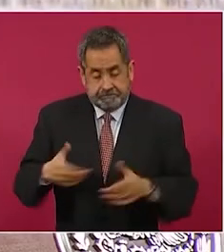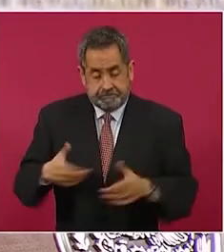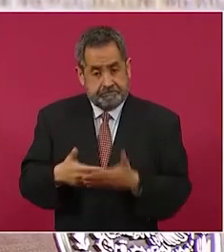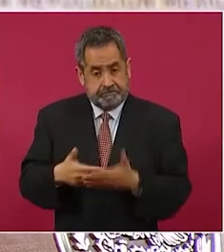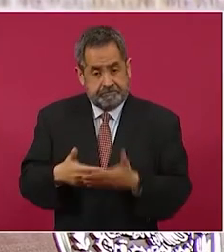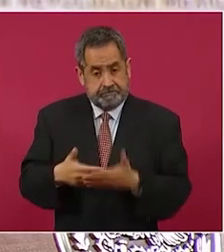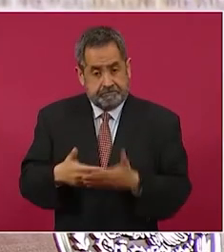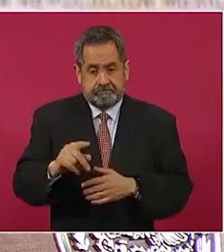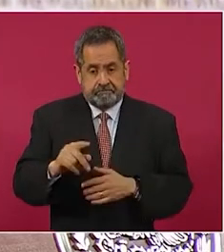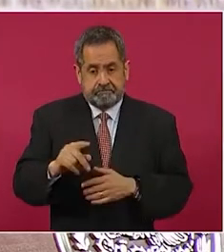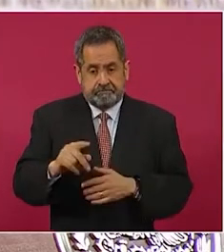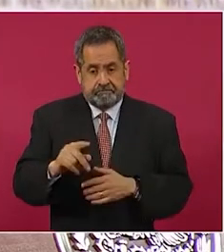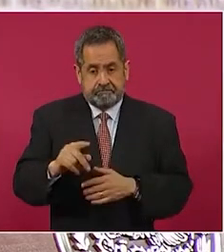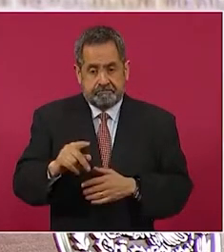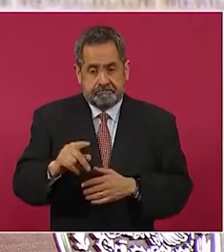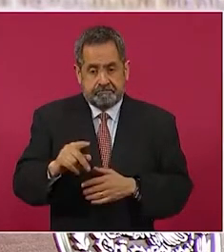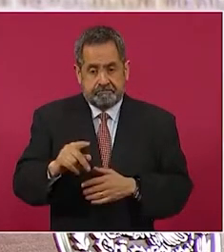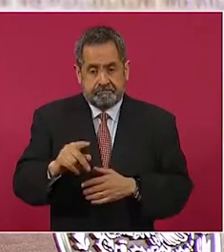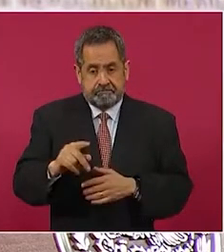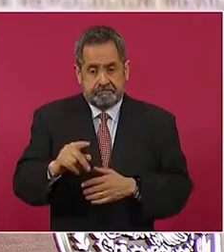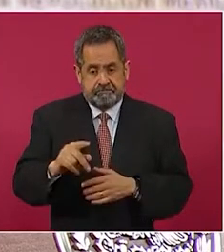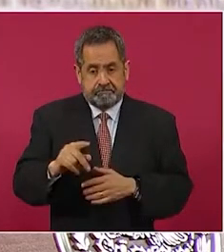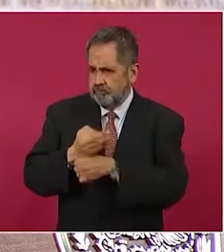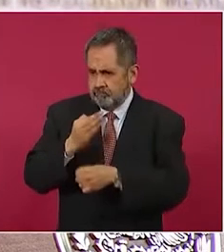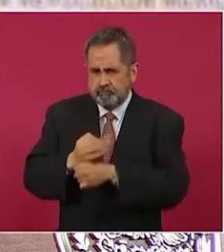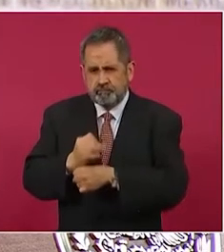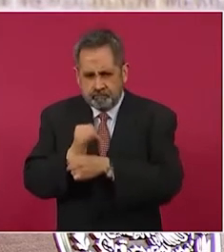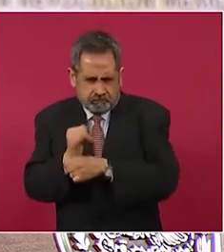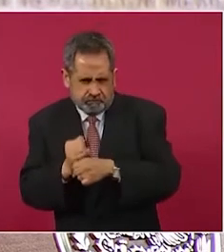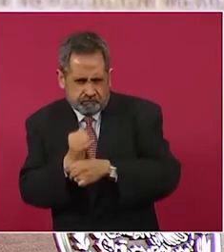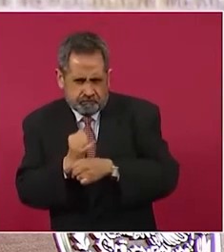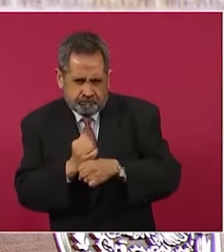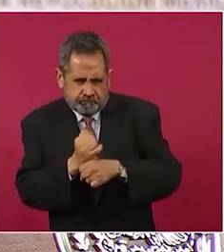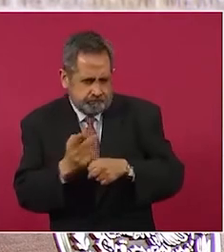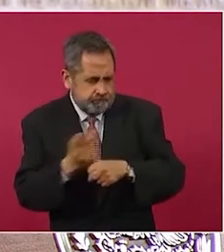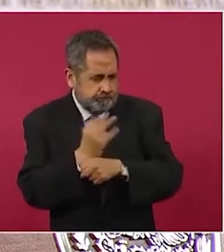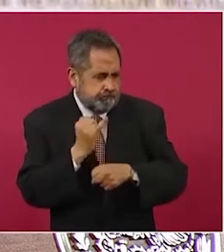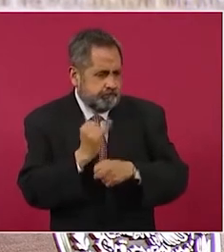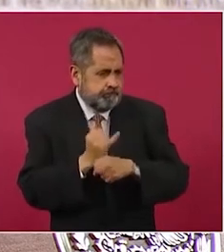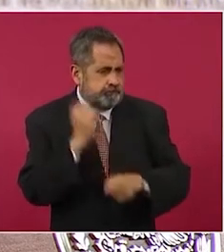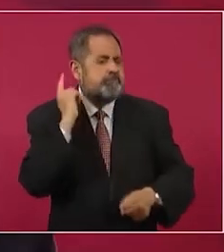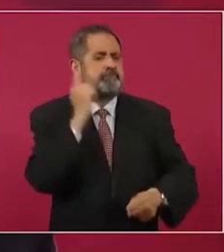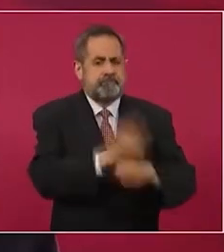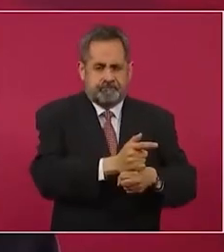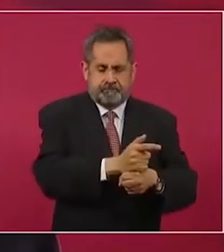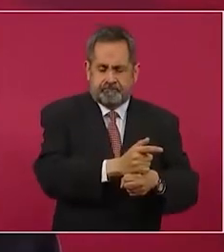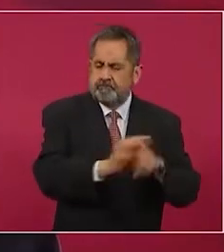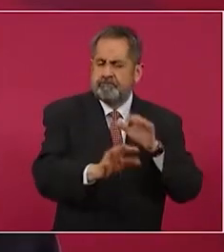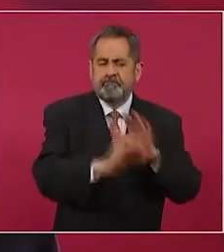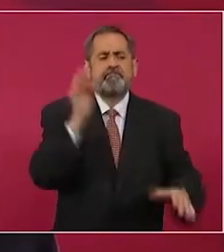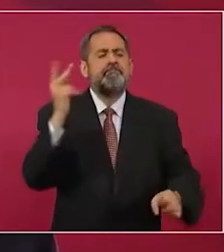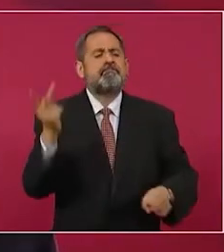Entonces, podemos investigar y llegar al fondo